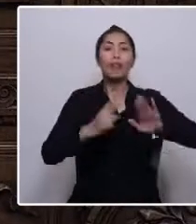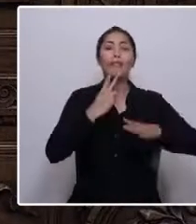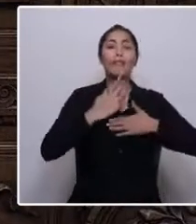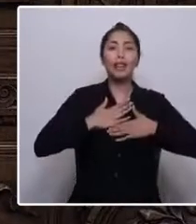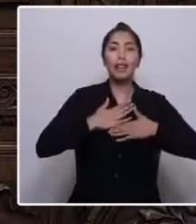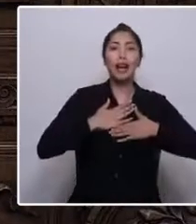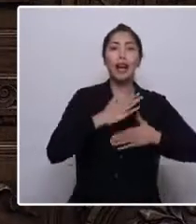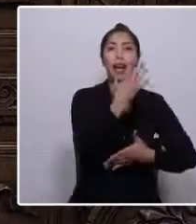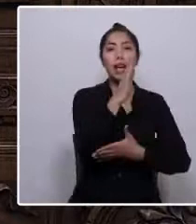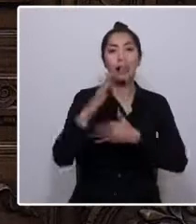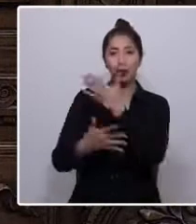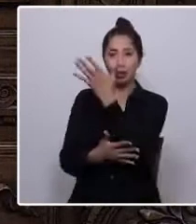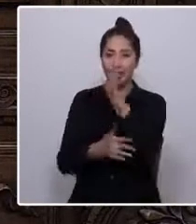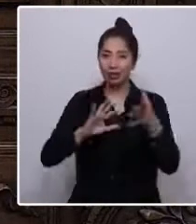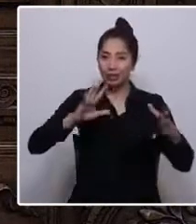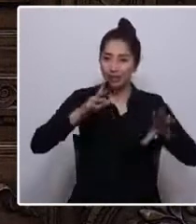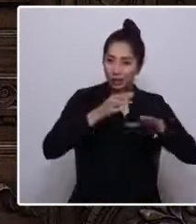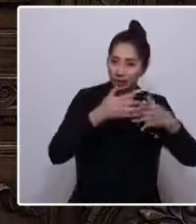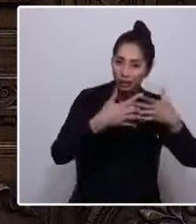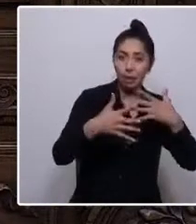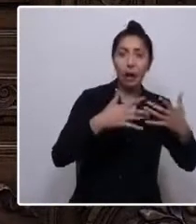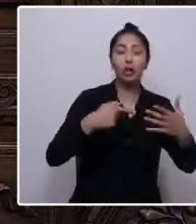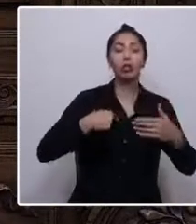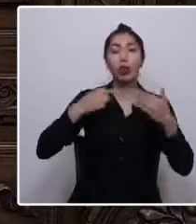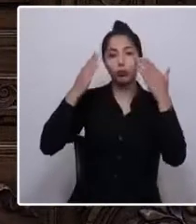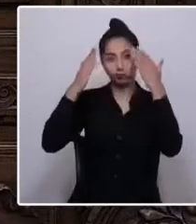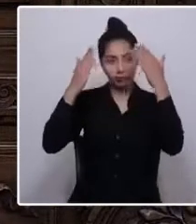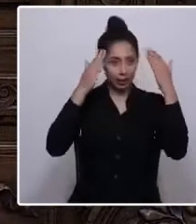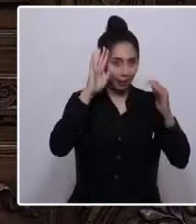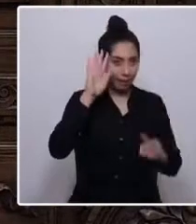Me despido con las palabras de Berta Cáceres.